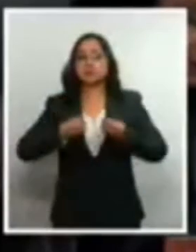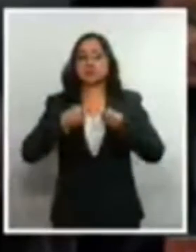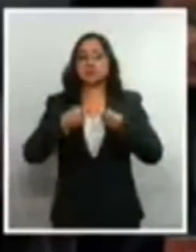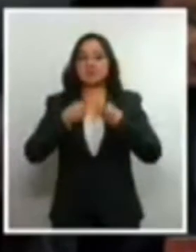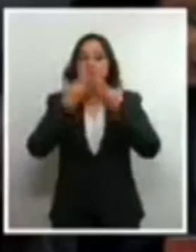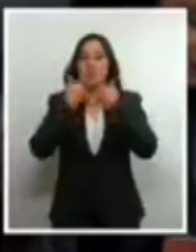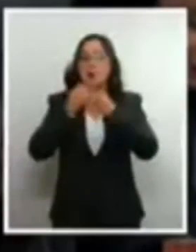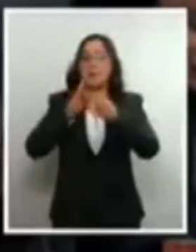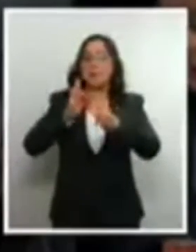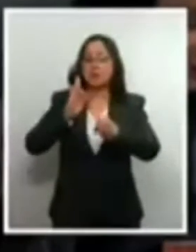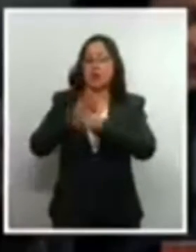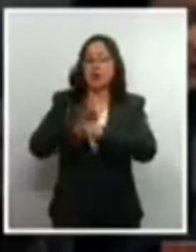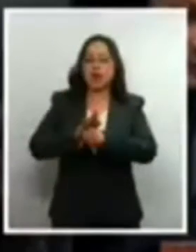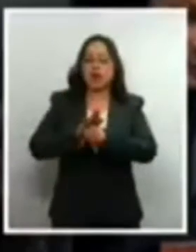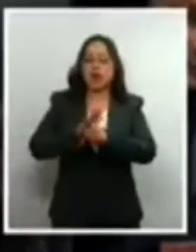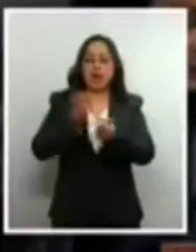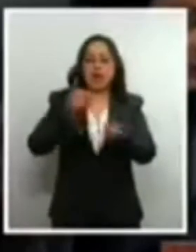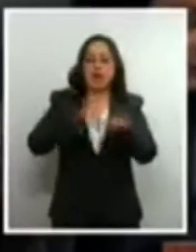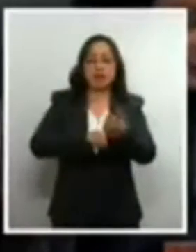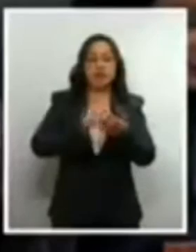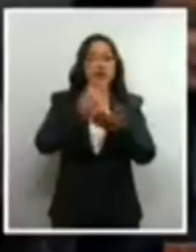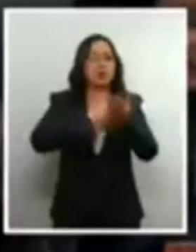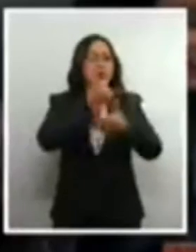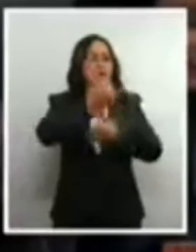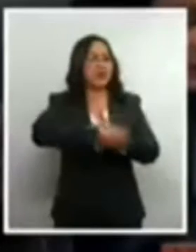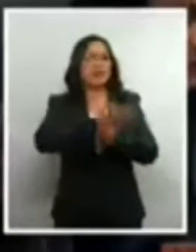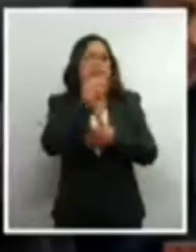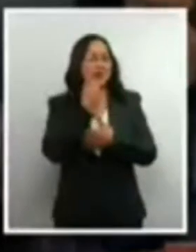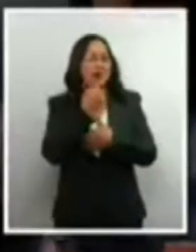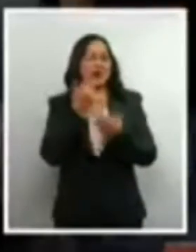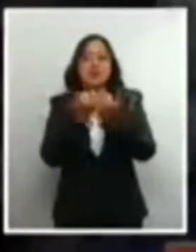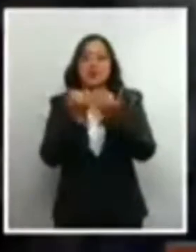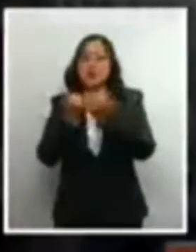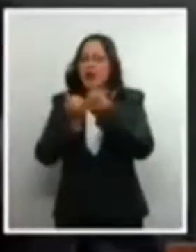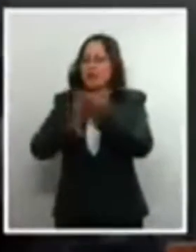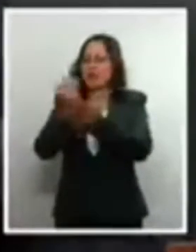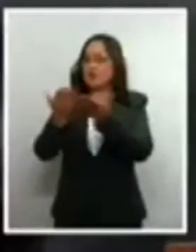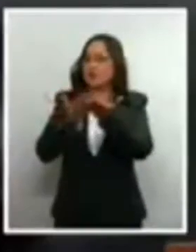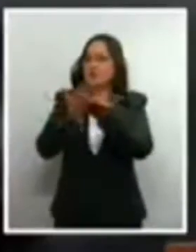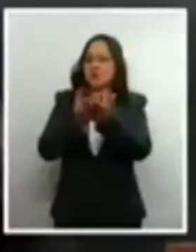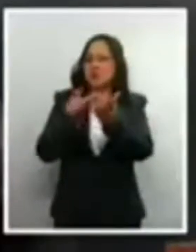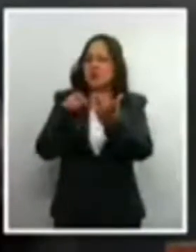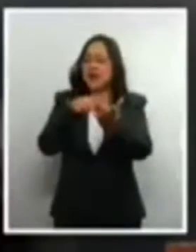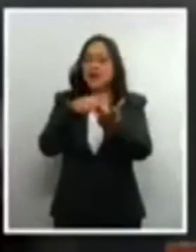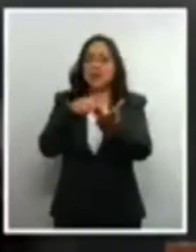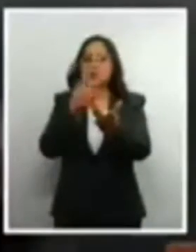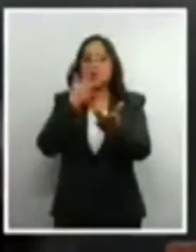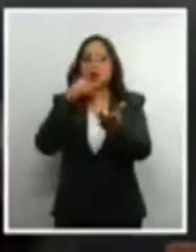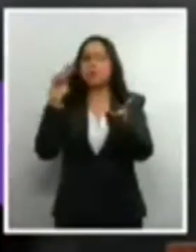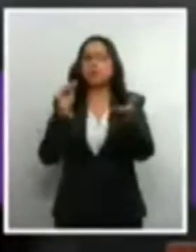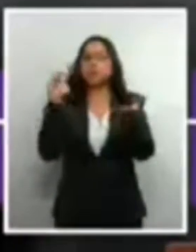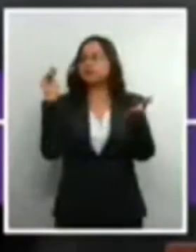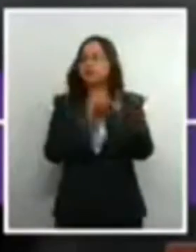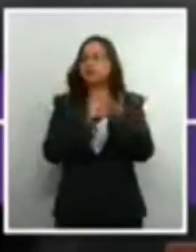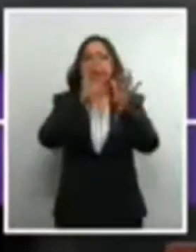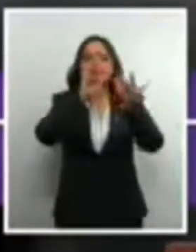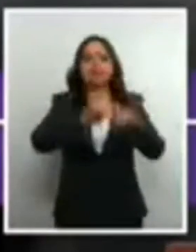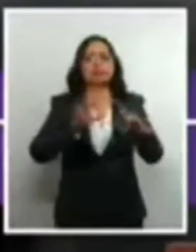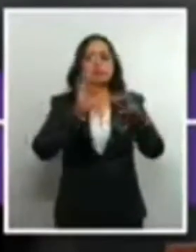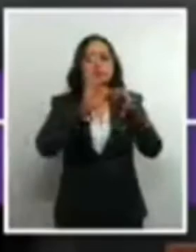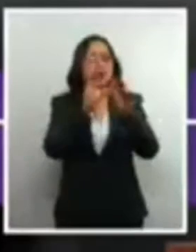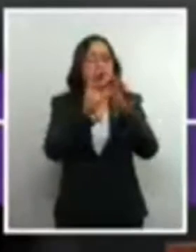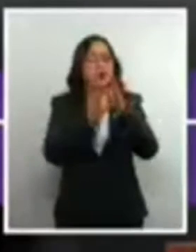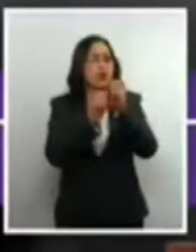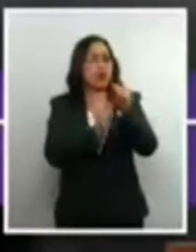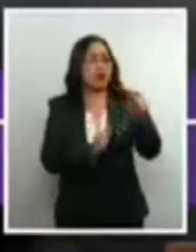protección individualizada en este proyecto, ni en el dictamen, no se le ha incluido en el texto constitucional,